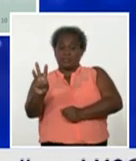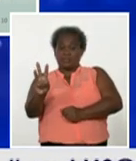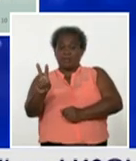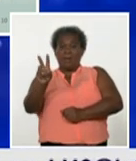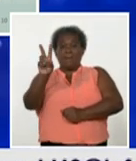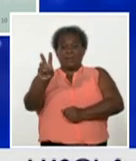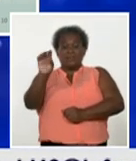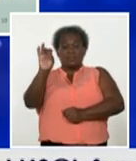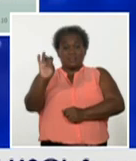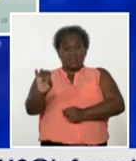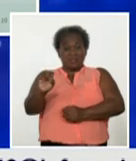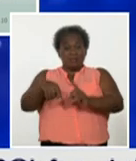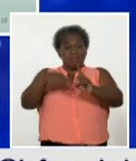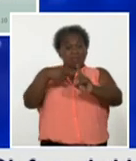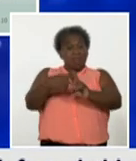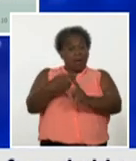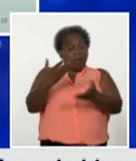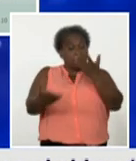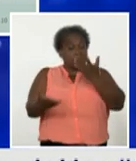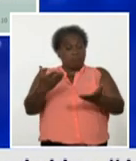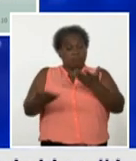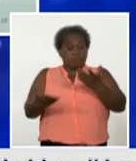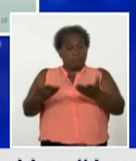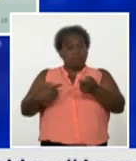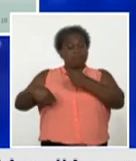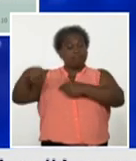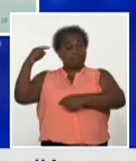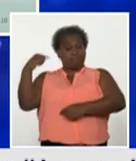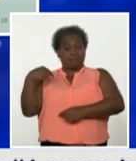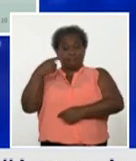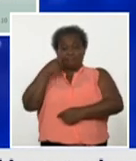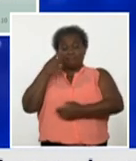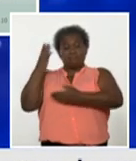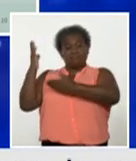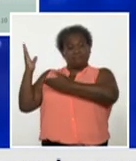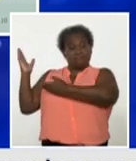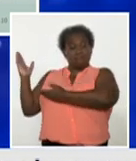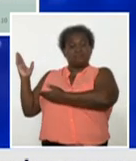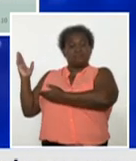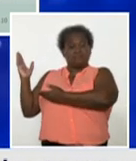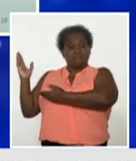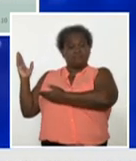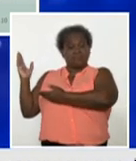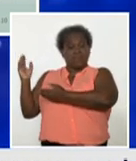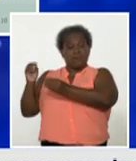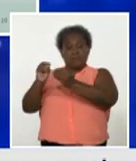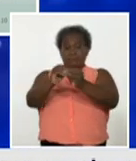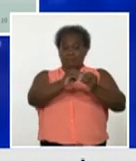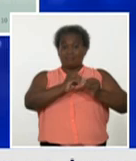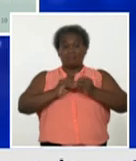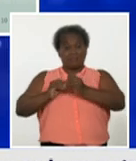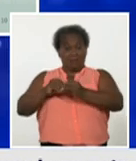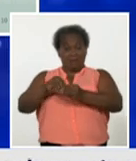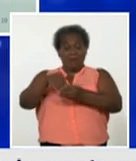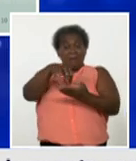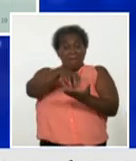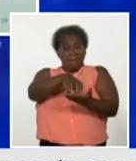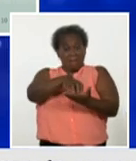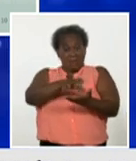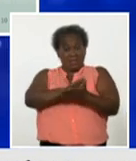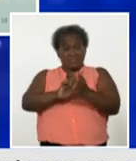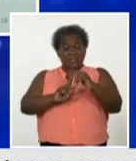más que el día anterior evidenciando que todavía hay una transmisión importante en esa provincia